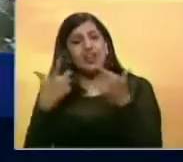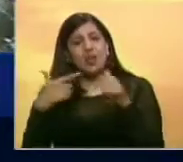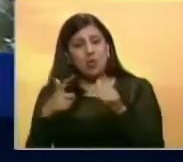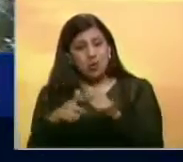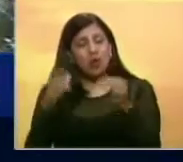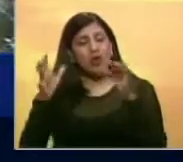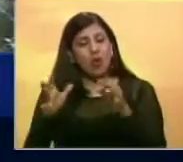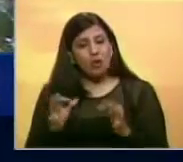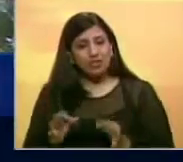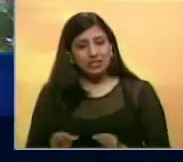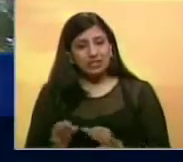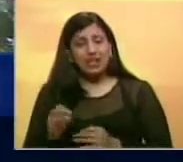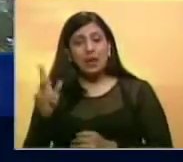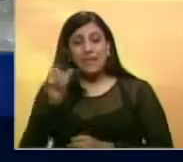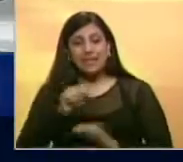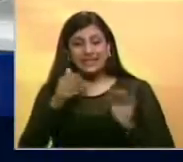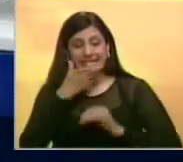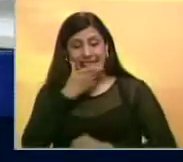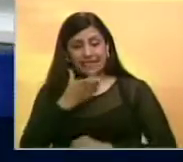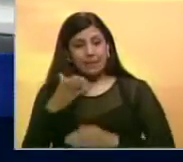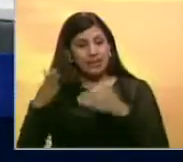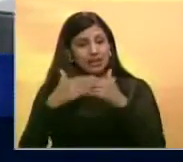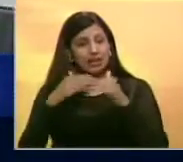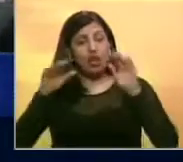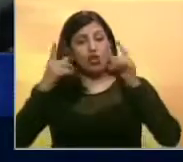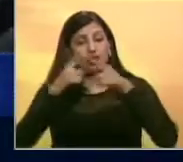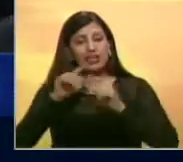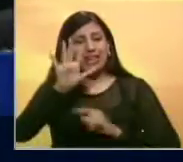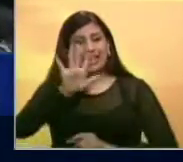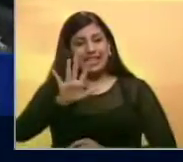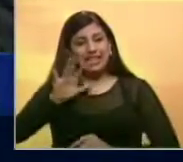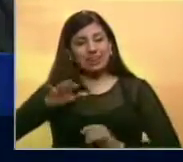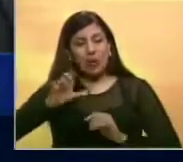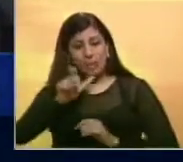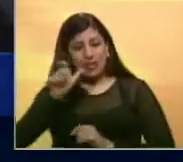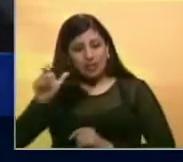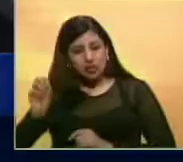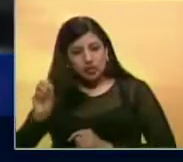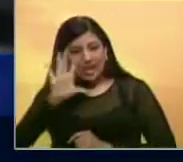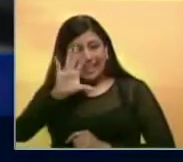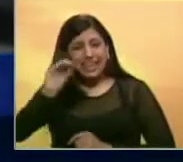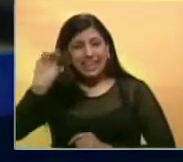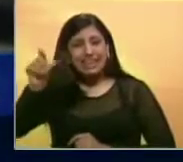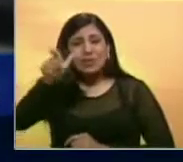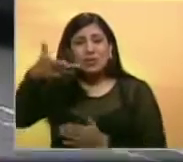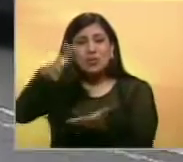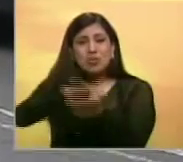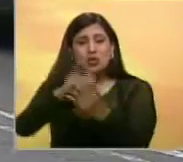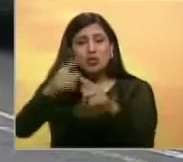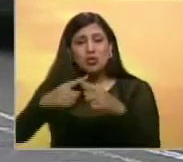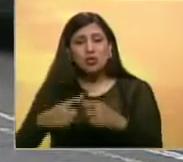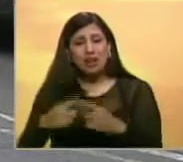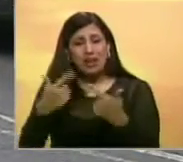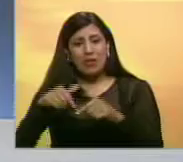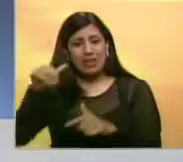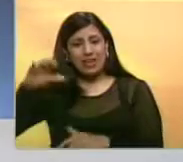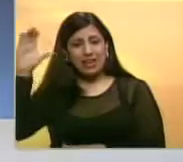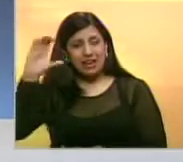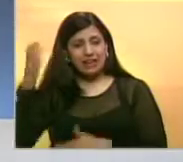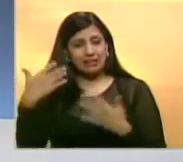fuentes extraoficiales, el mes de diciembre cerró con un total de 500 cadáveres ingresados a la morgue capitalina.